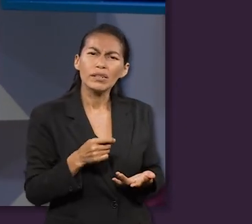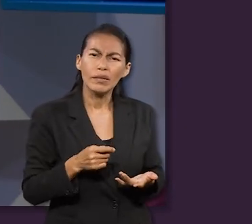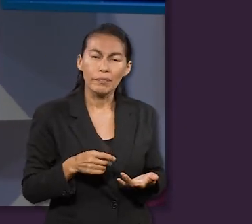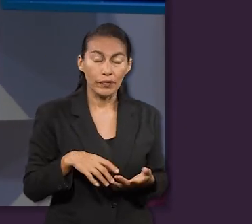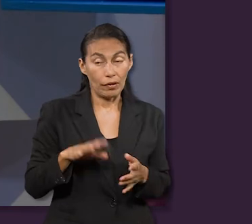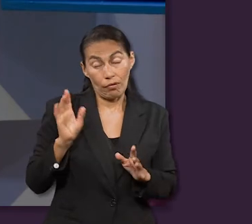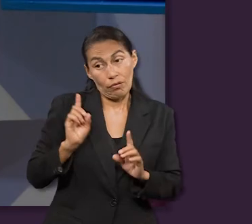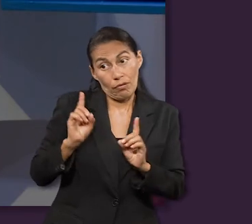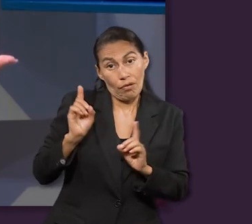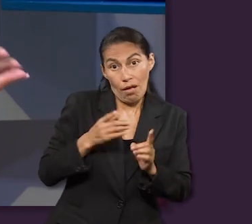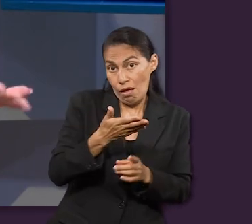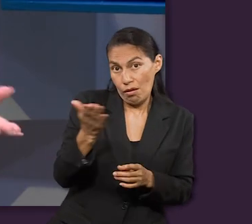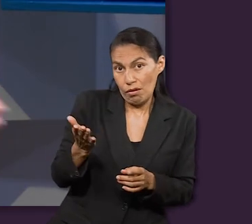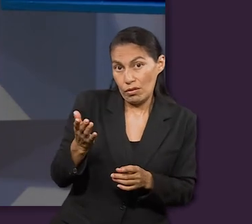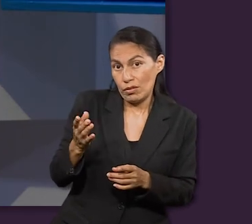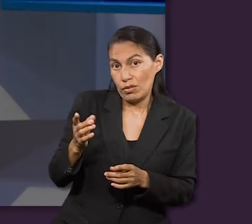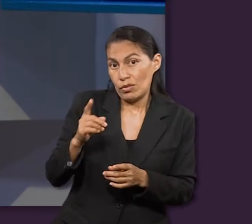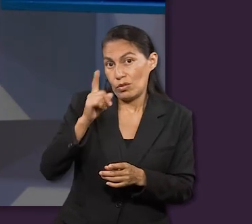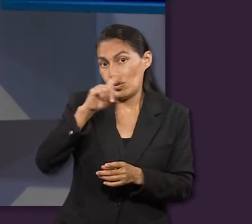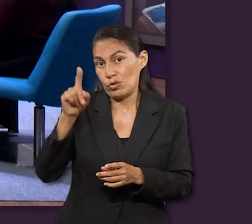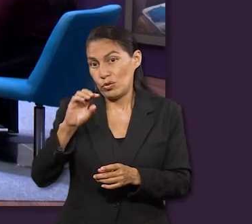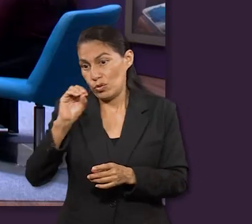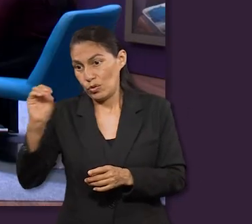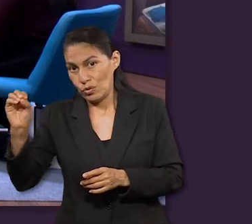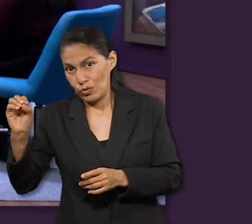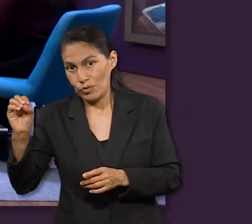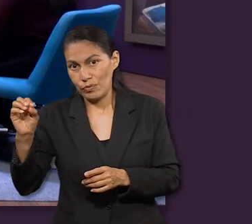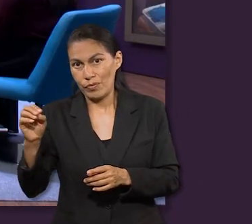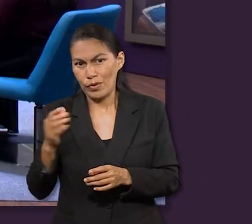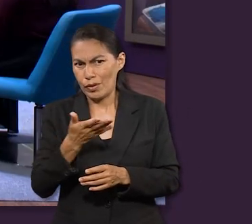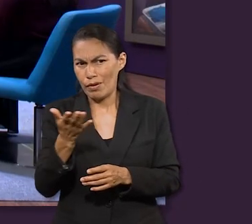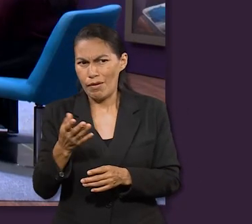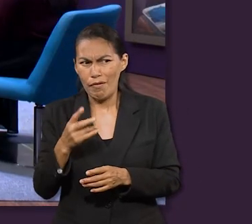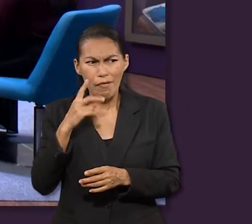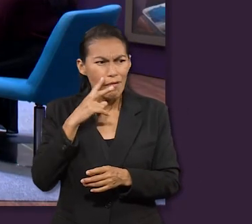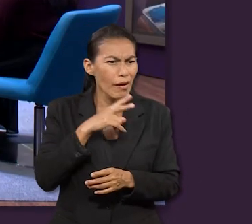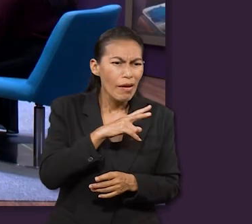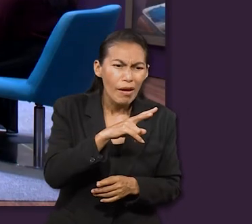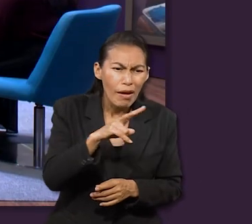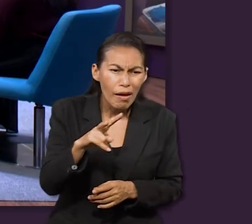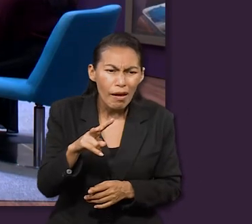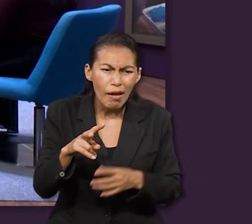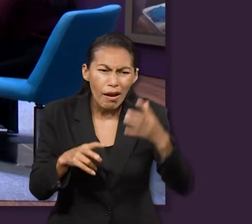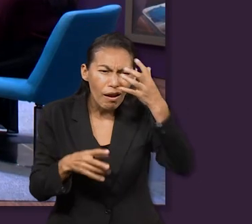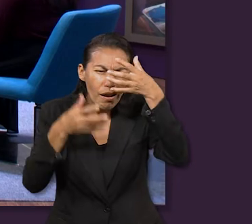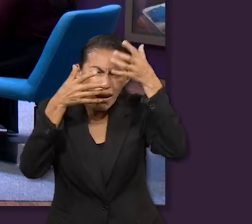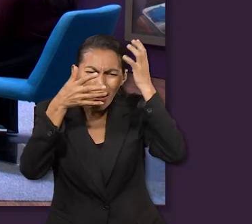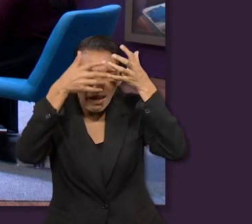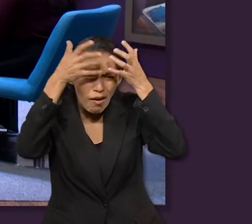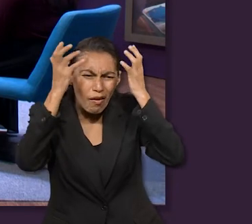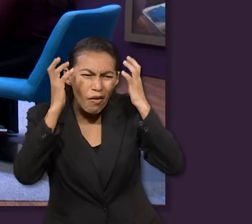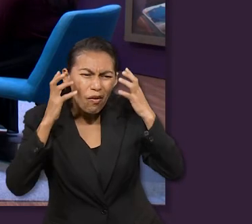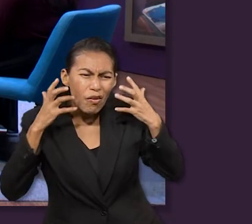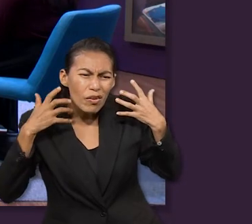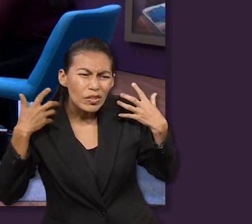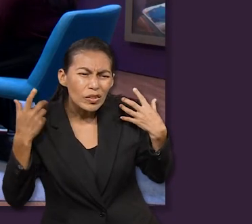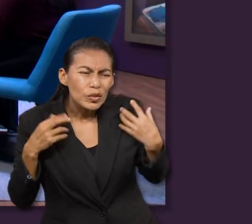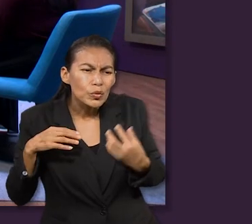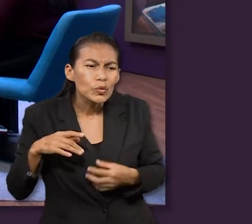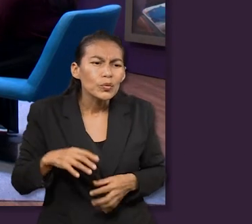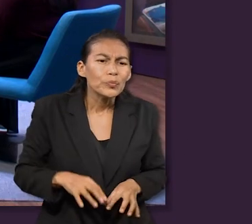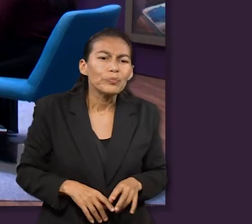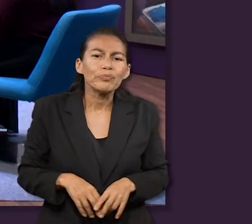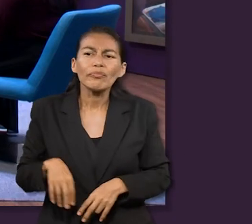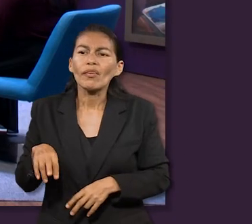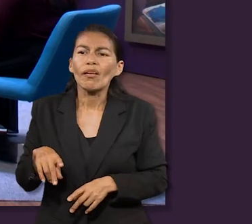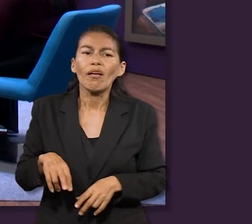que a lo mejor si alguna vez han ido al zoológico y han visto a los leones que están dando vueltas alrededor de su jaula, ¿qué podríamos hacer